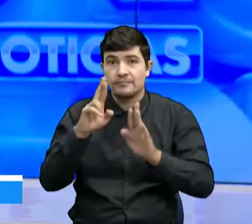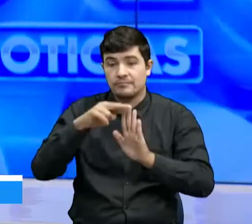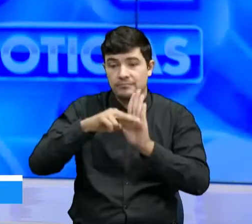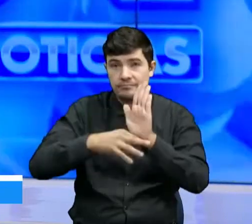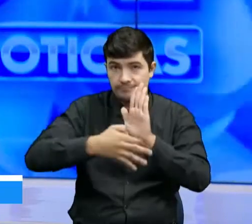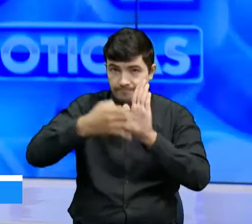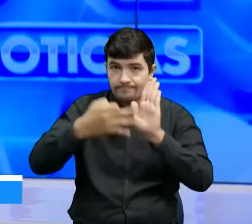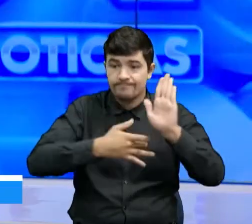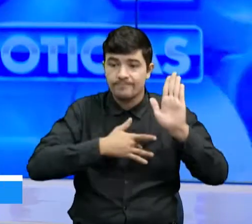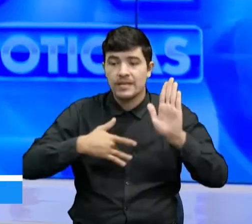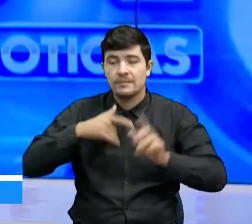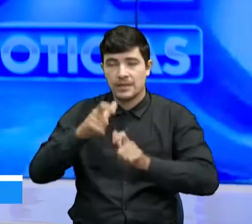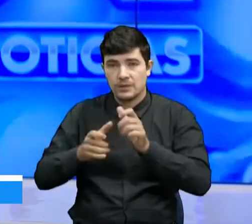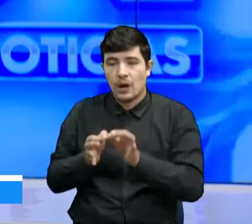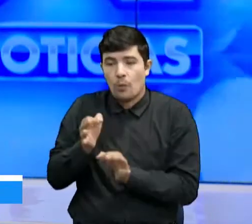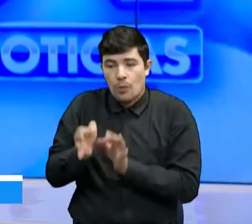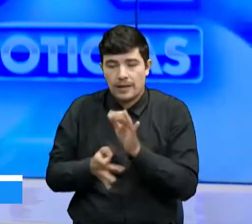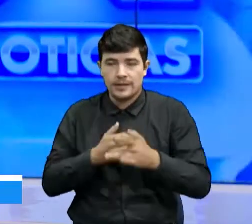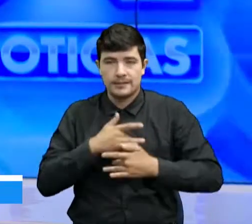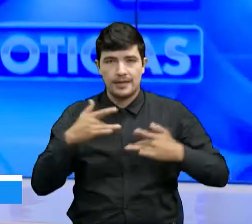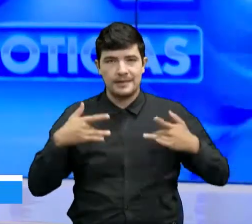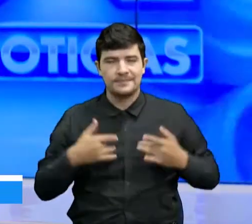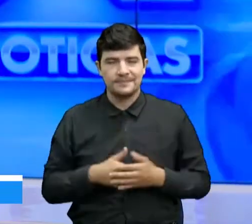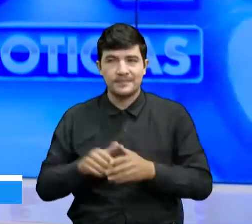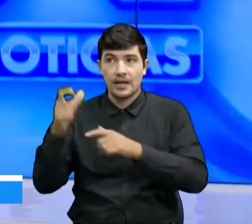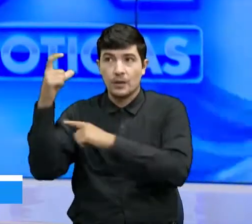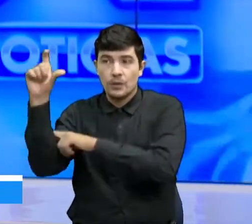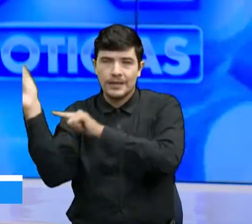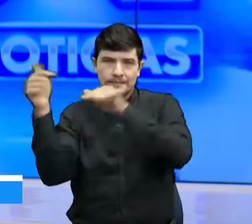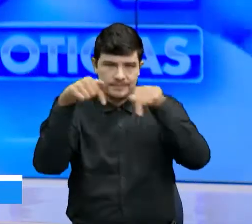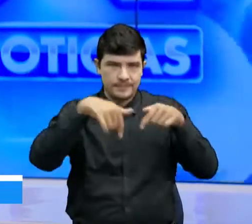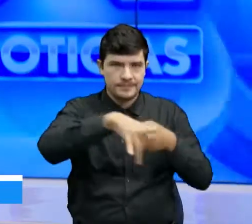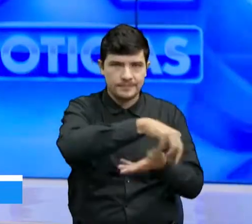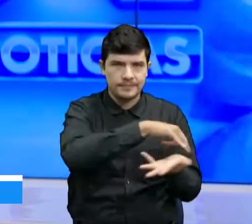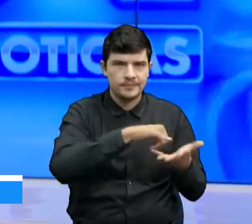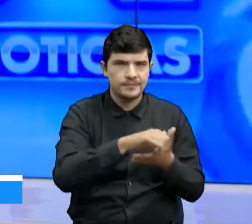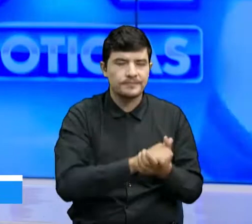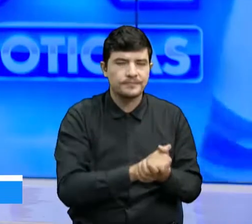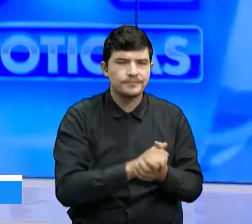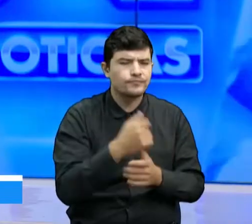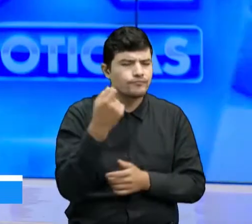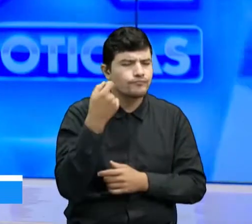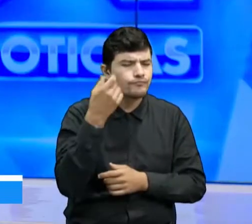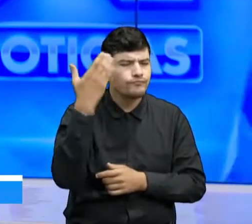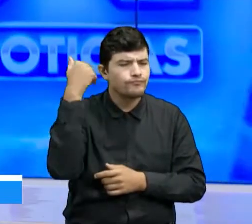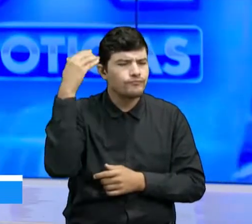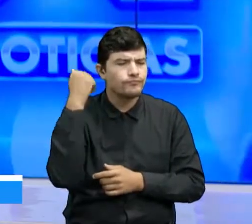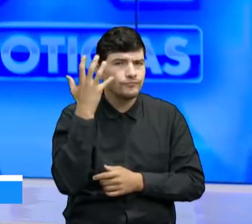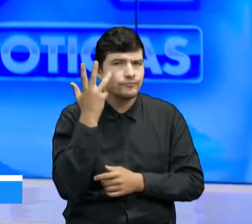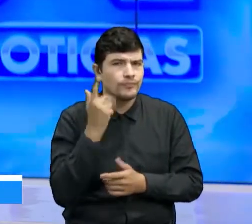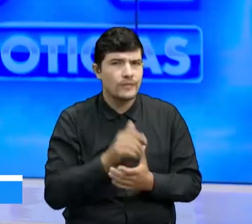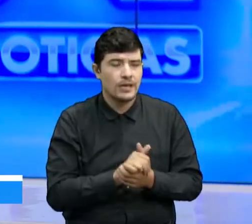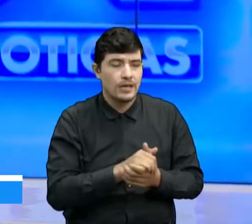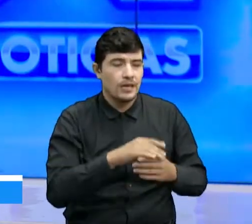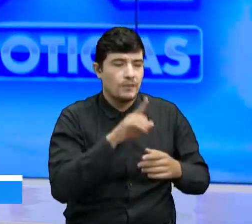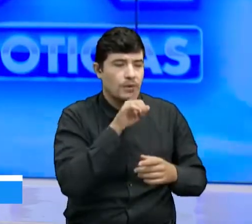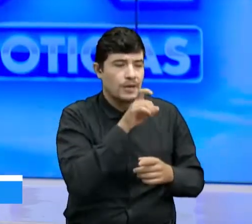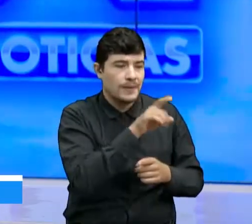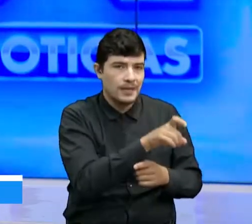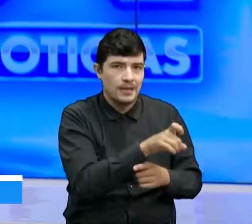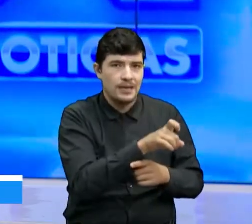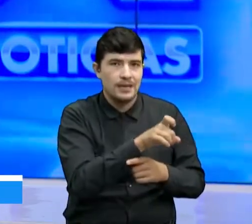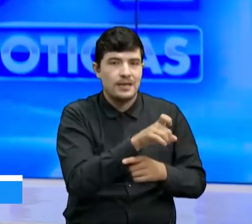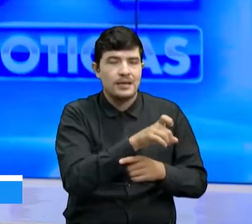Y cambiamos de tema, nos trasladamos de Cúcuta a Santander porque varios días lleva cerrada la vía entre Bucaramanga y Barranca Bermeja por